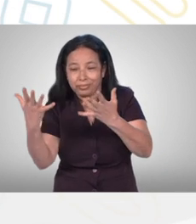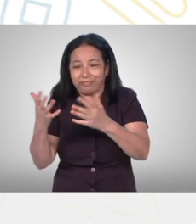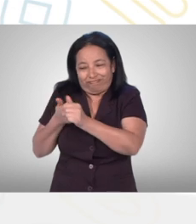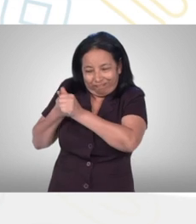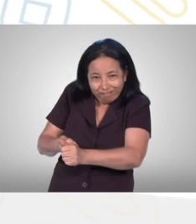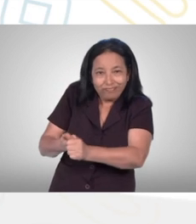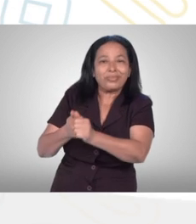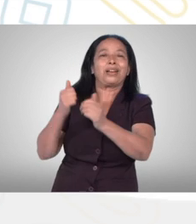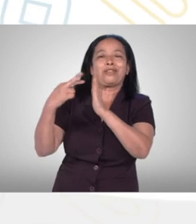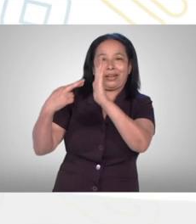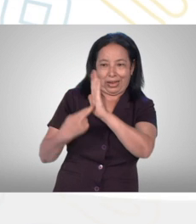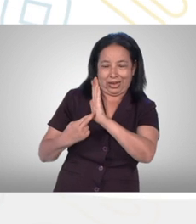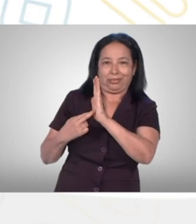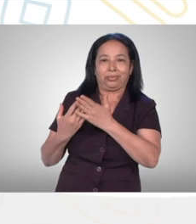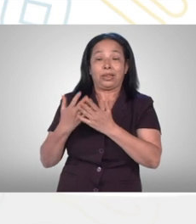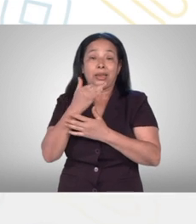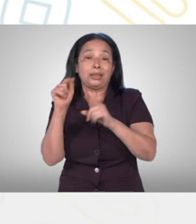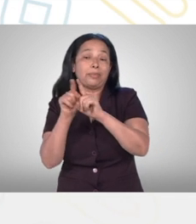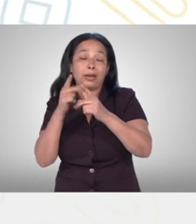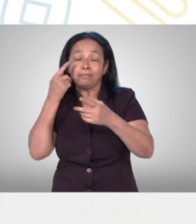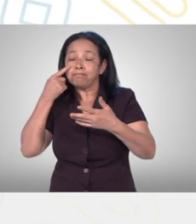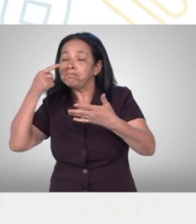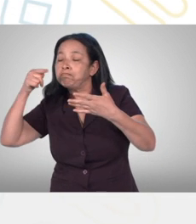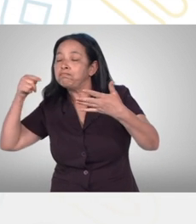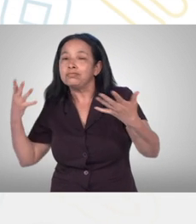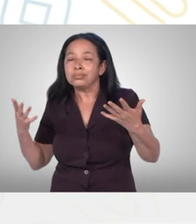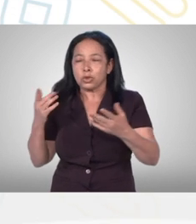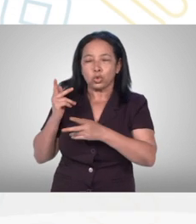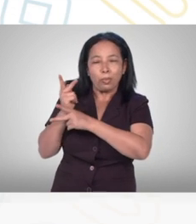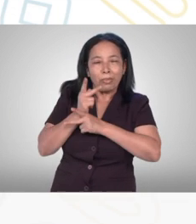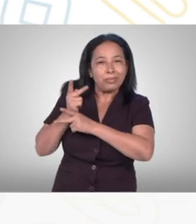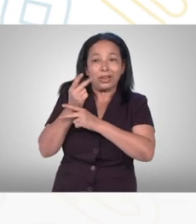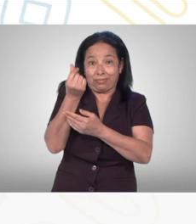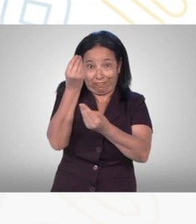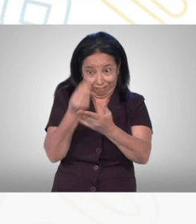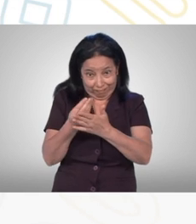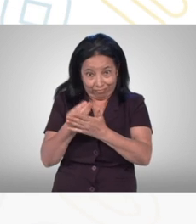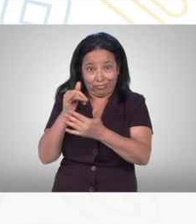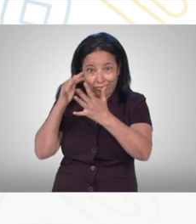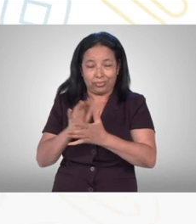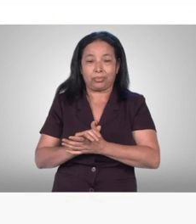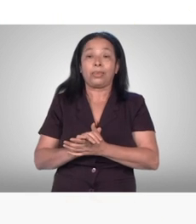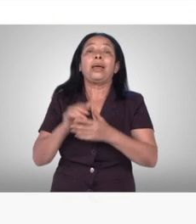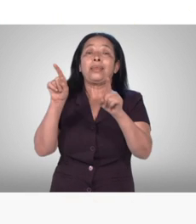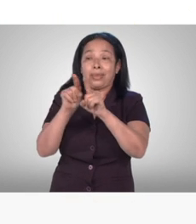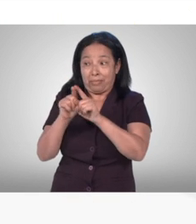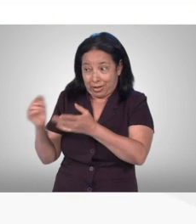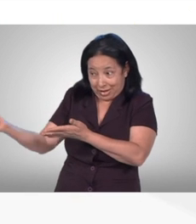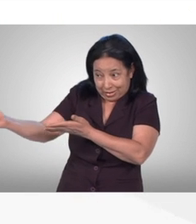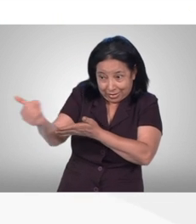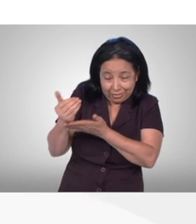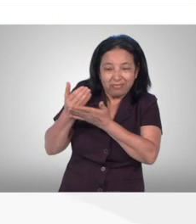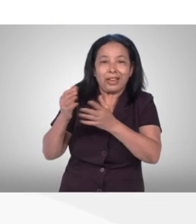bajo los parámetros establecidos por la Junta Electoral Nacional y supervisar el financiamiento de los actores estudiantiles. De igual